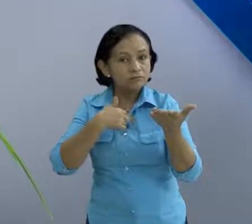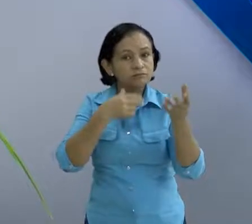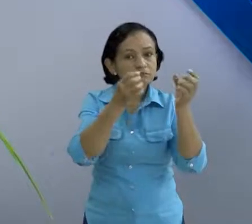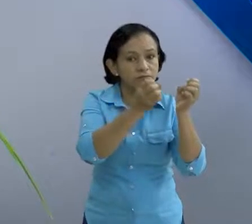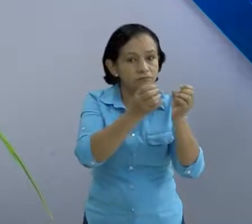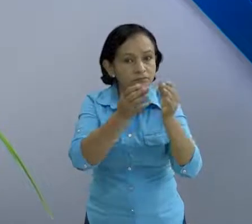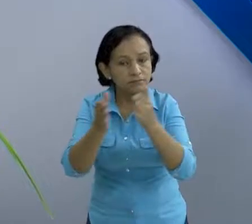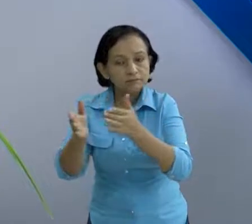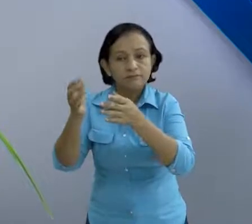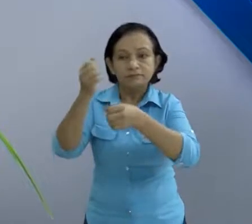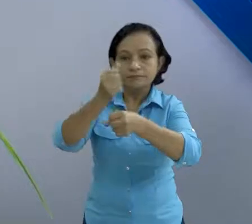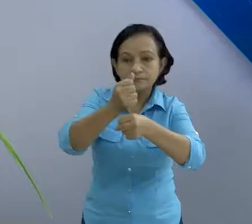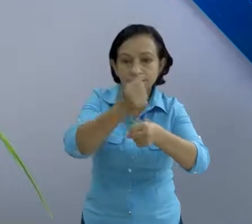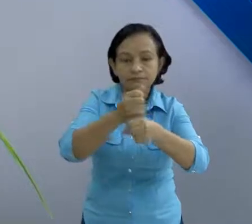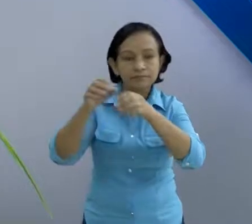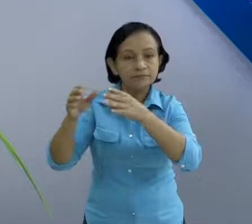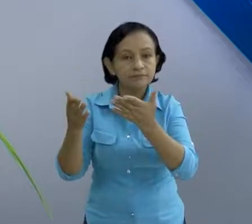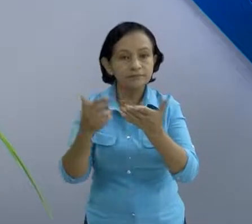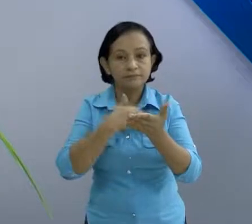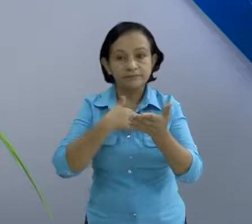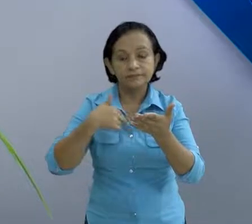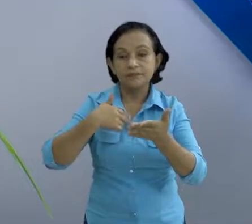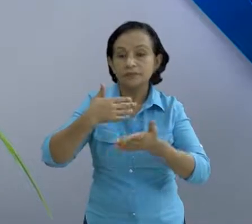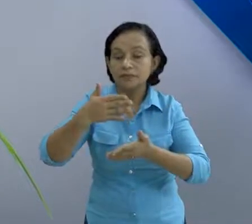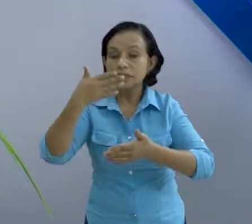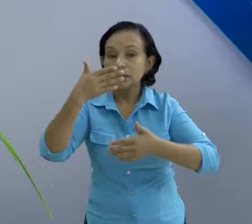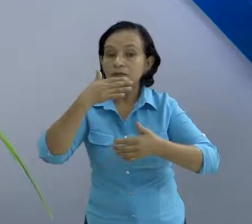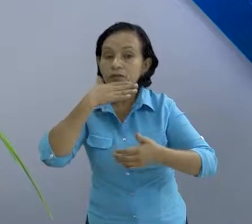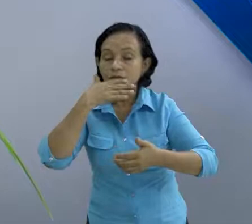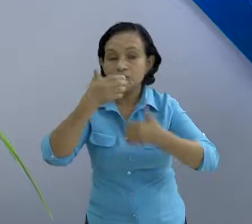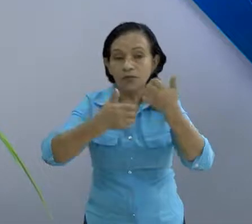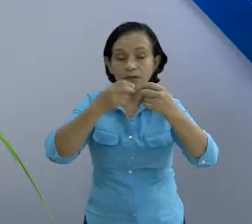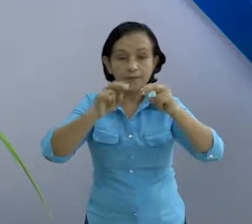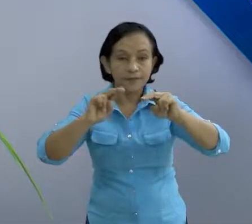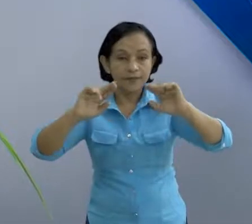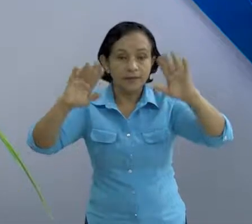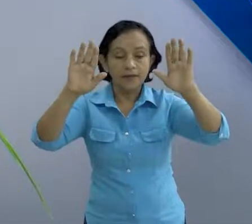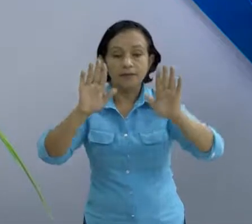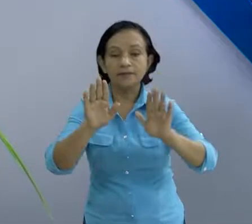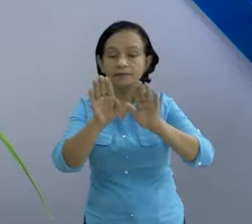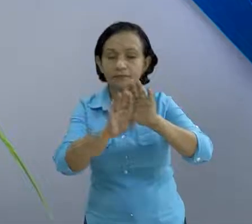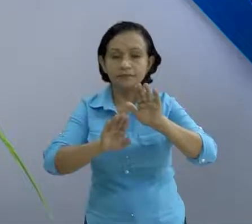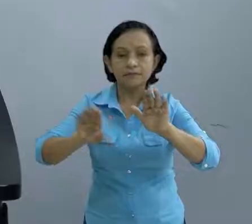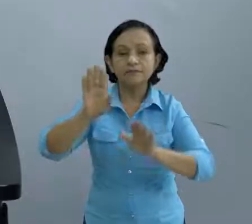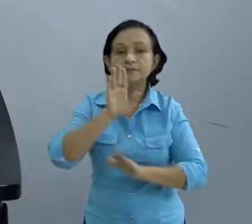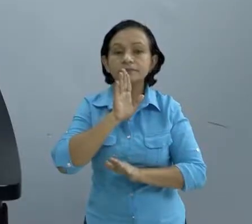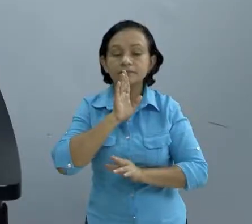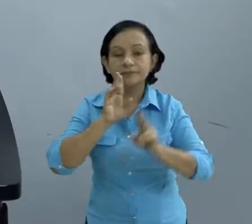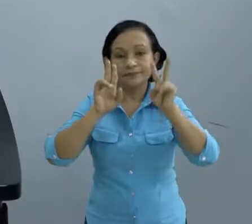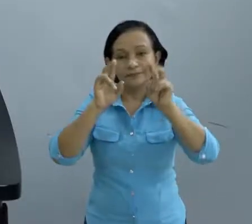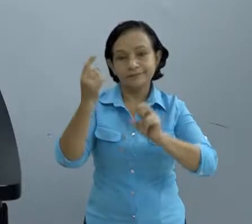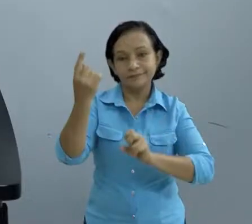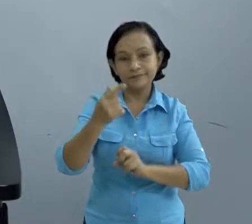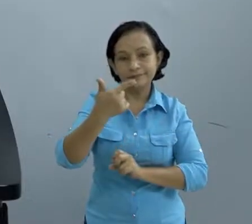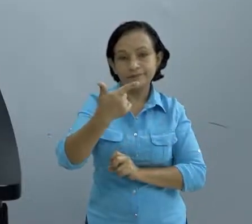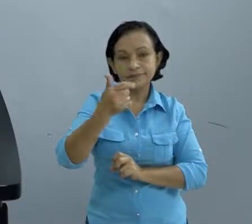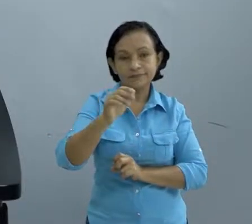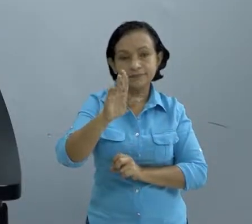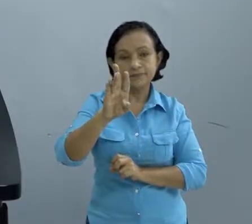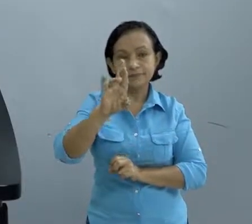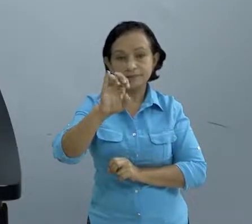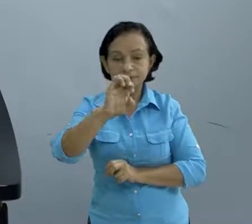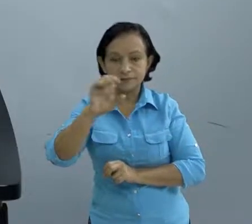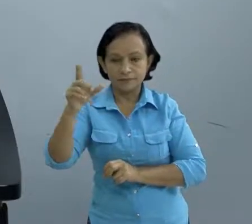organizando, activando al momento de una emergencia. Para hablar más acerca de este tema hoy nos acompaña Gabriel Paredes,